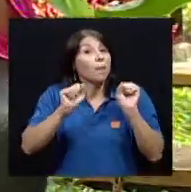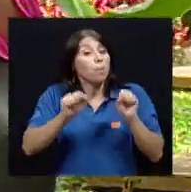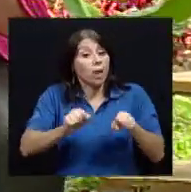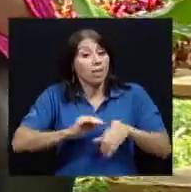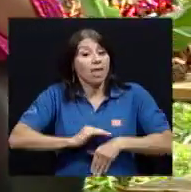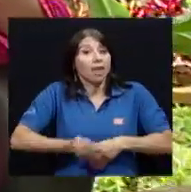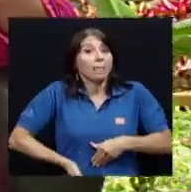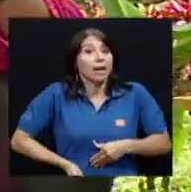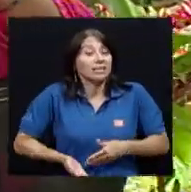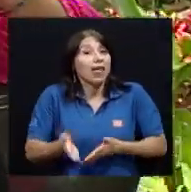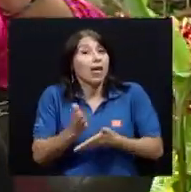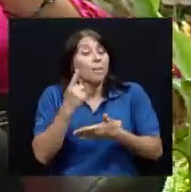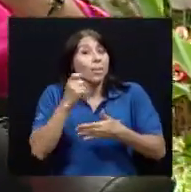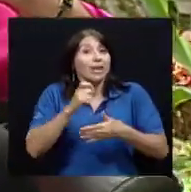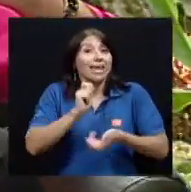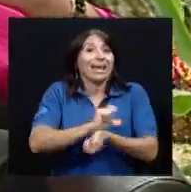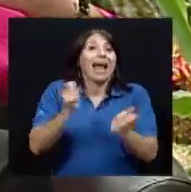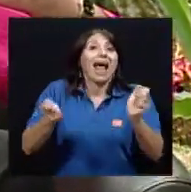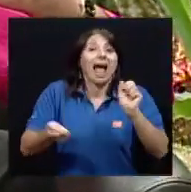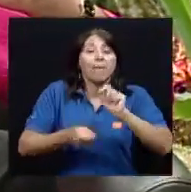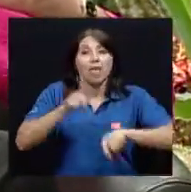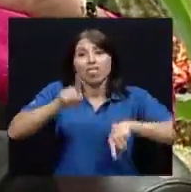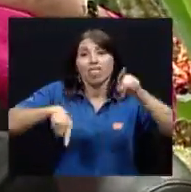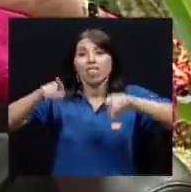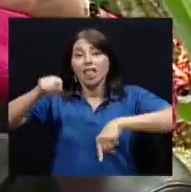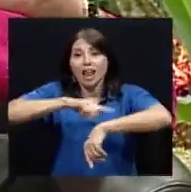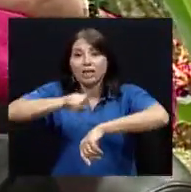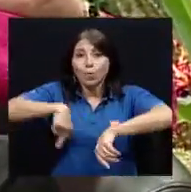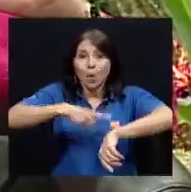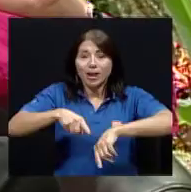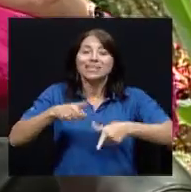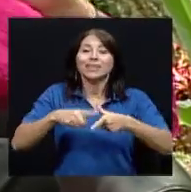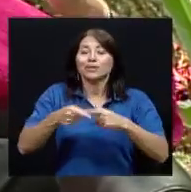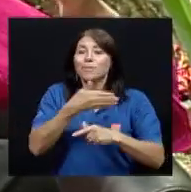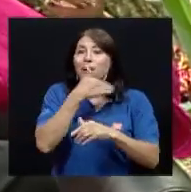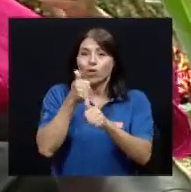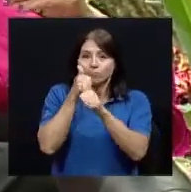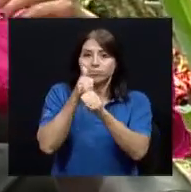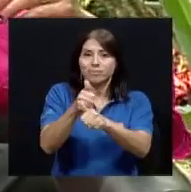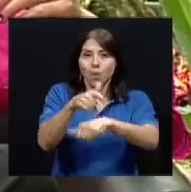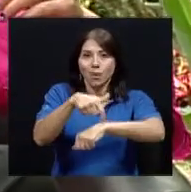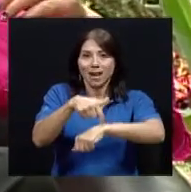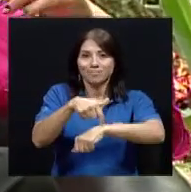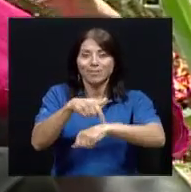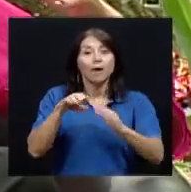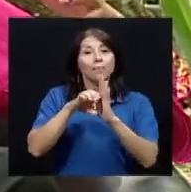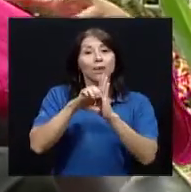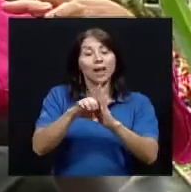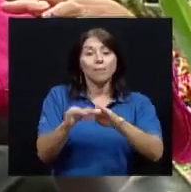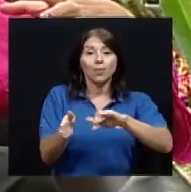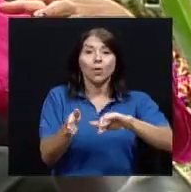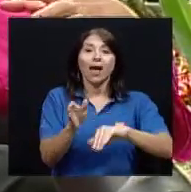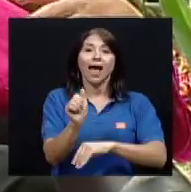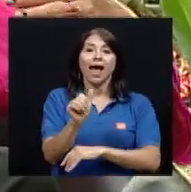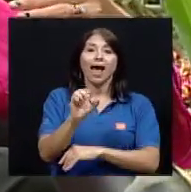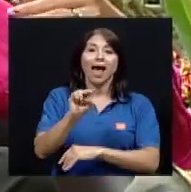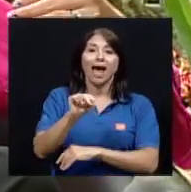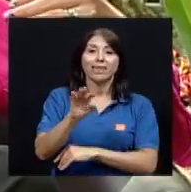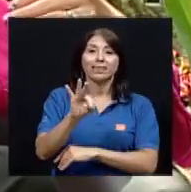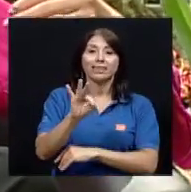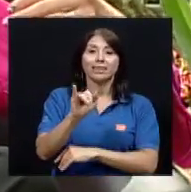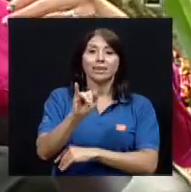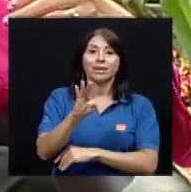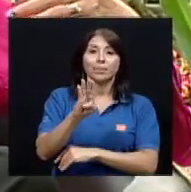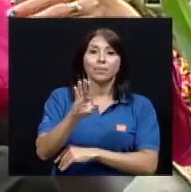puede quedar embarazada muy probablemente las mujeres se lo vayan a tomar como tiene que ser en el caso del antibiótico usualmente en las etiquetas ponemos